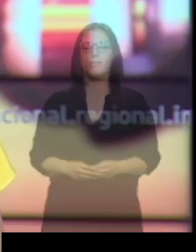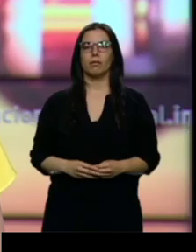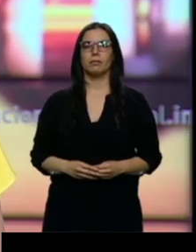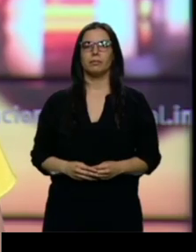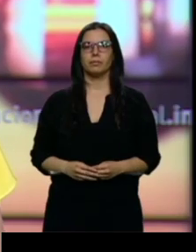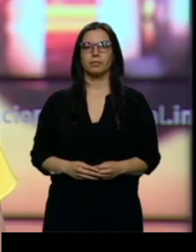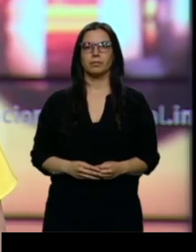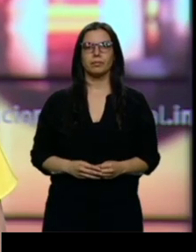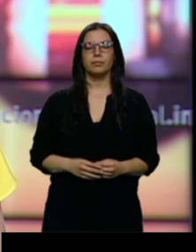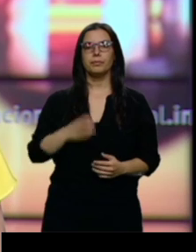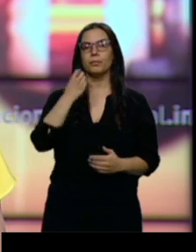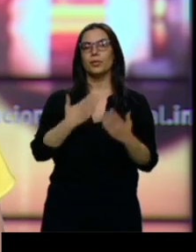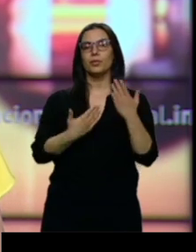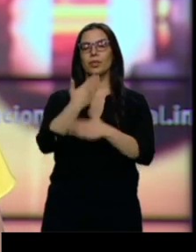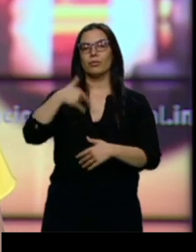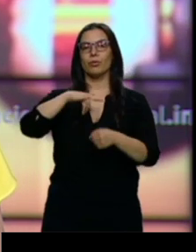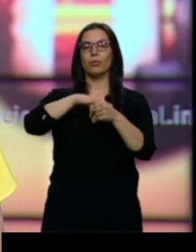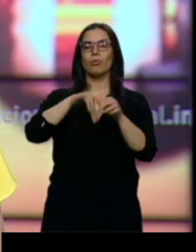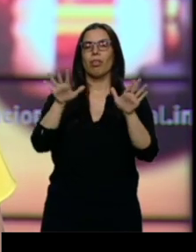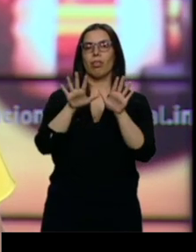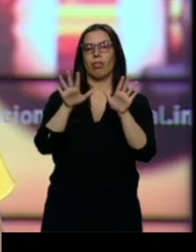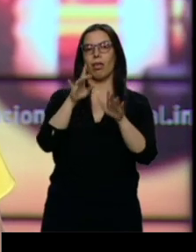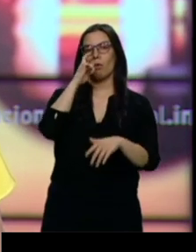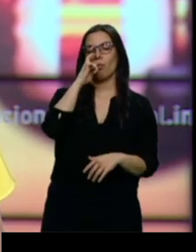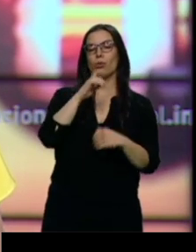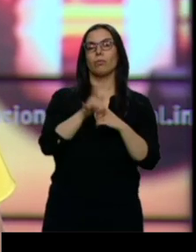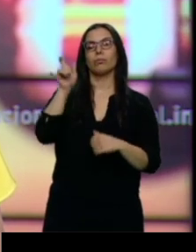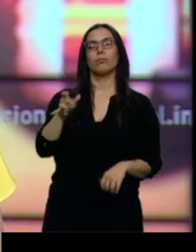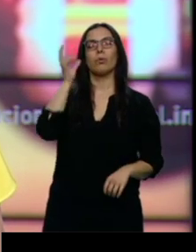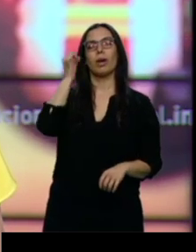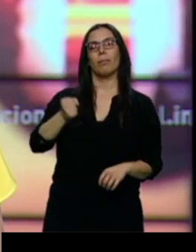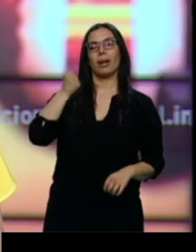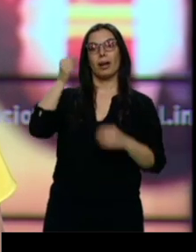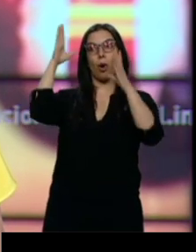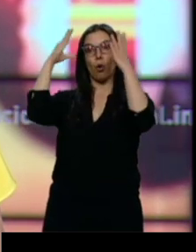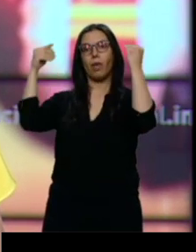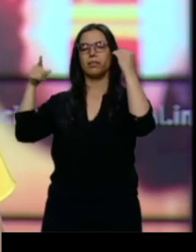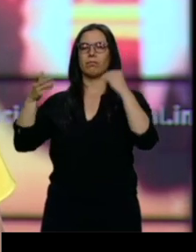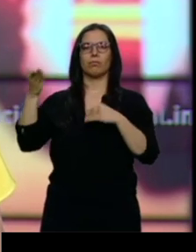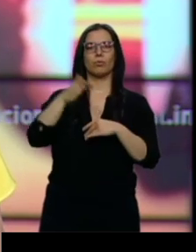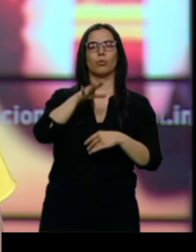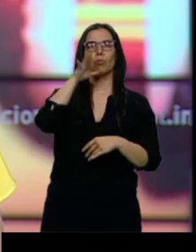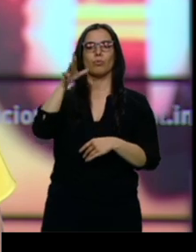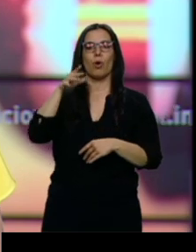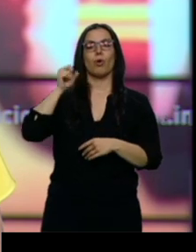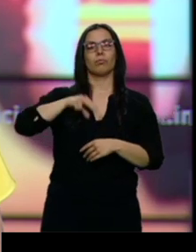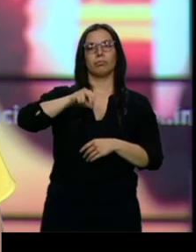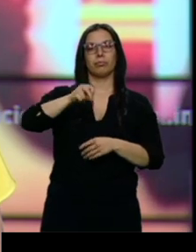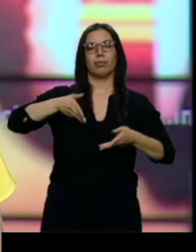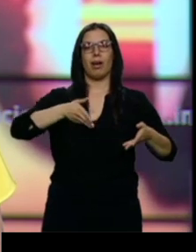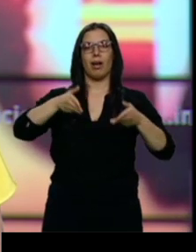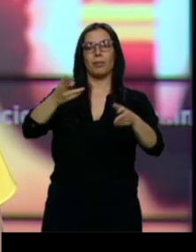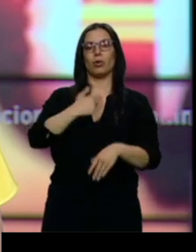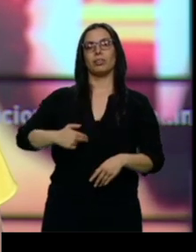Buenos días, lunes 10 de junio, una peregrina holandesa ha muerto tras ser atropellada cuando realizaba el Camino de Santiago en la provincia de